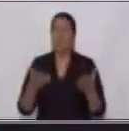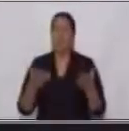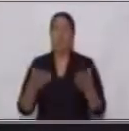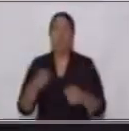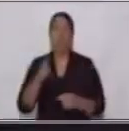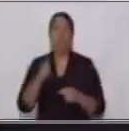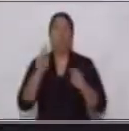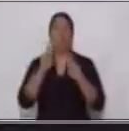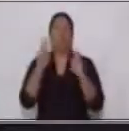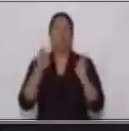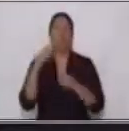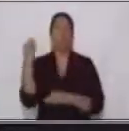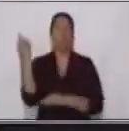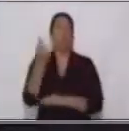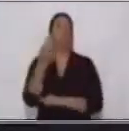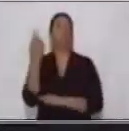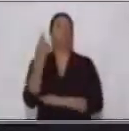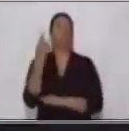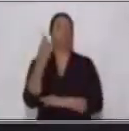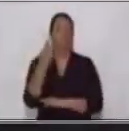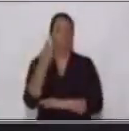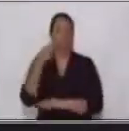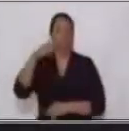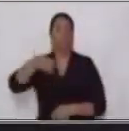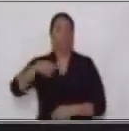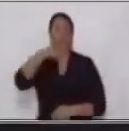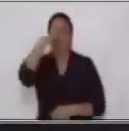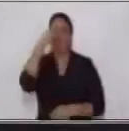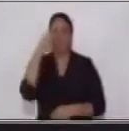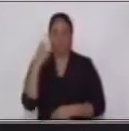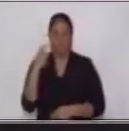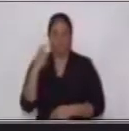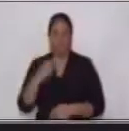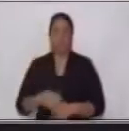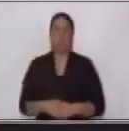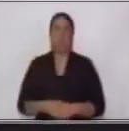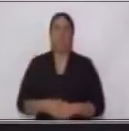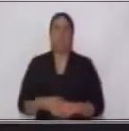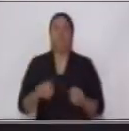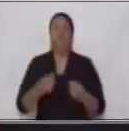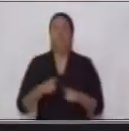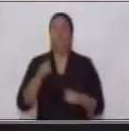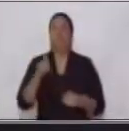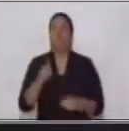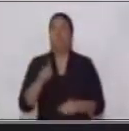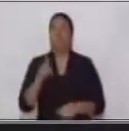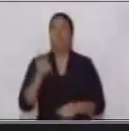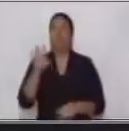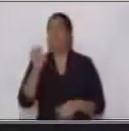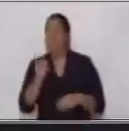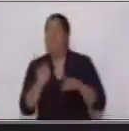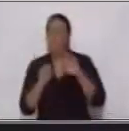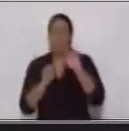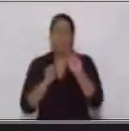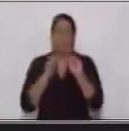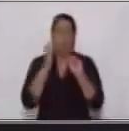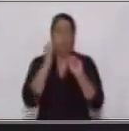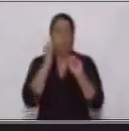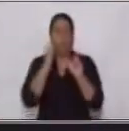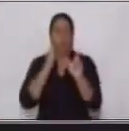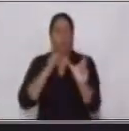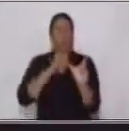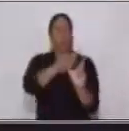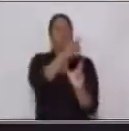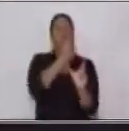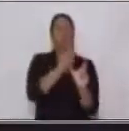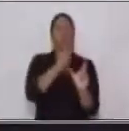relevantes para lo que vamos a trabajar hoy y es identificar el sujeto y el predicado en una